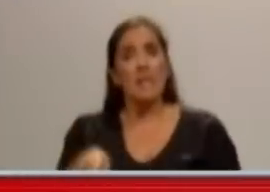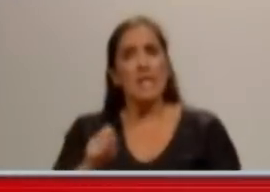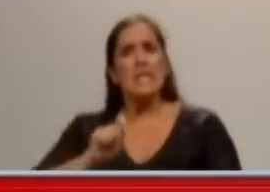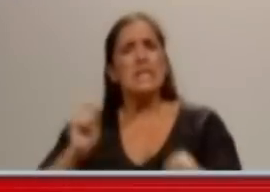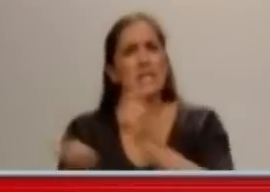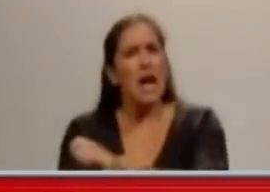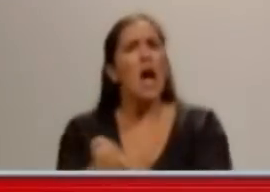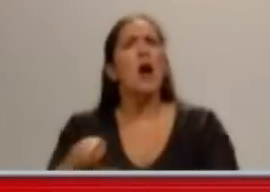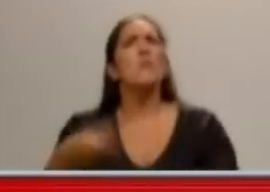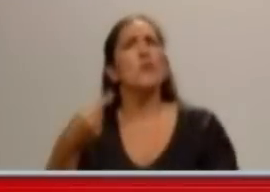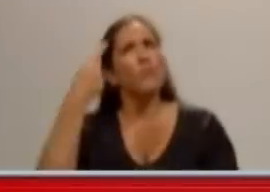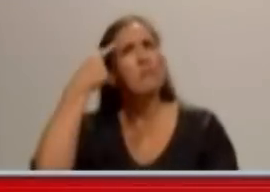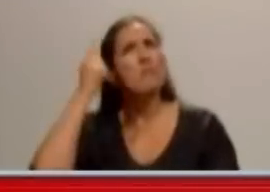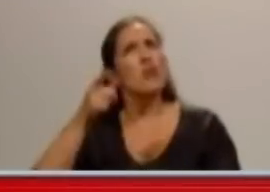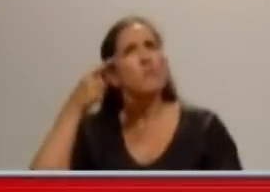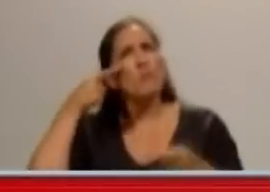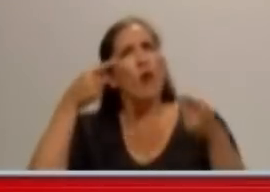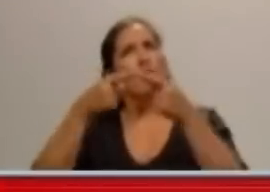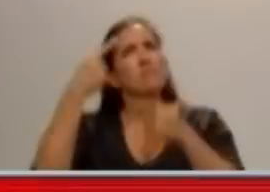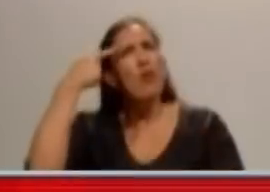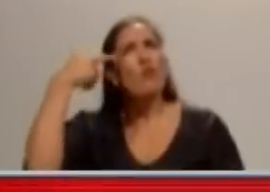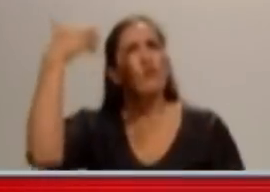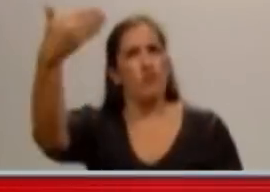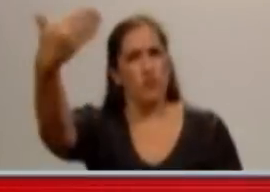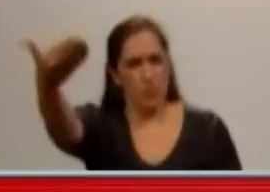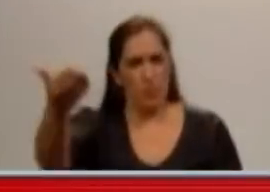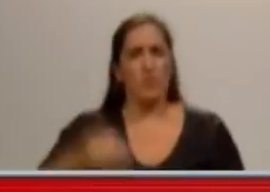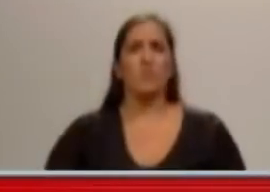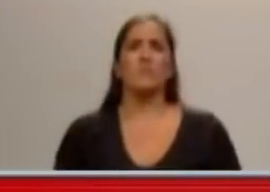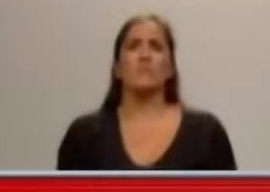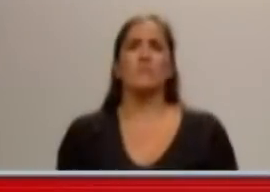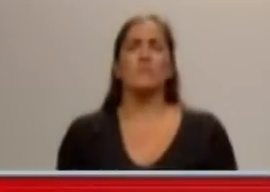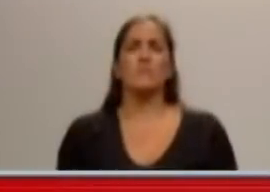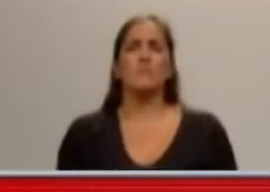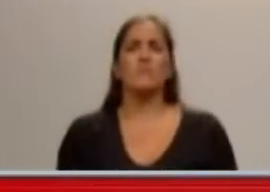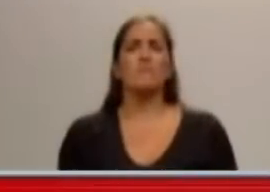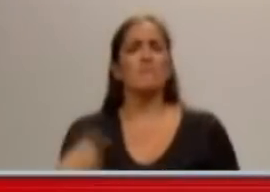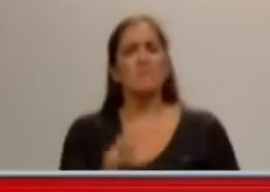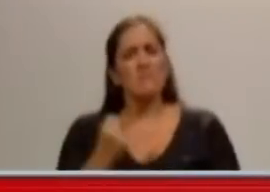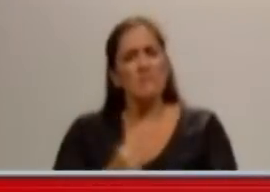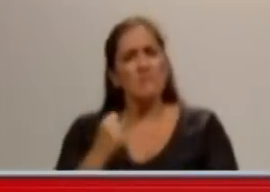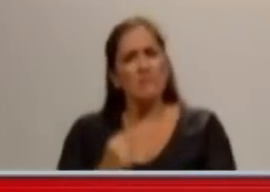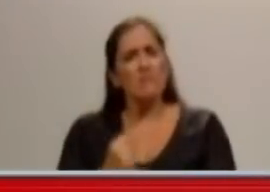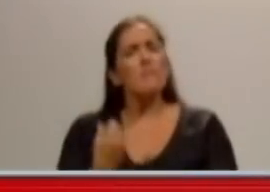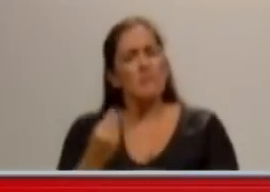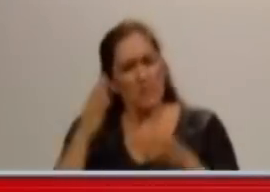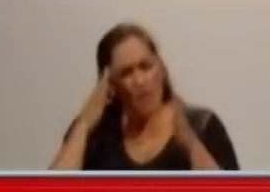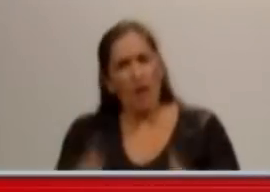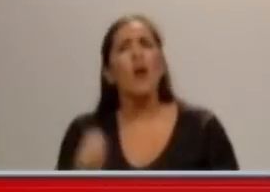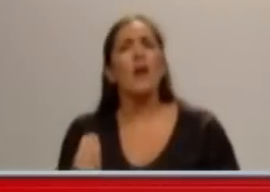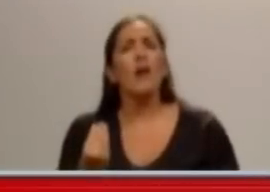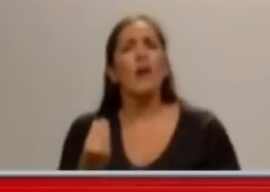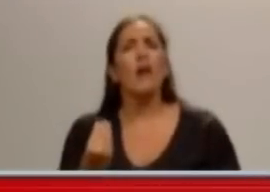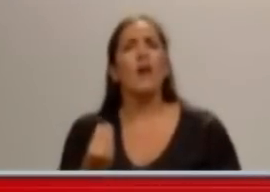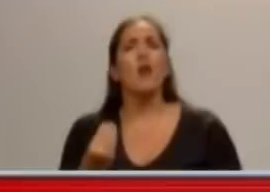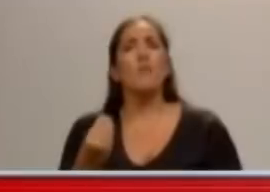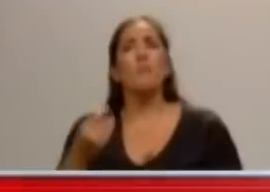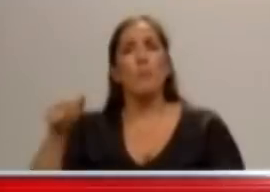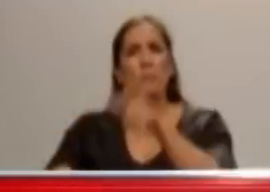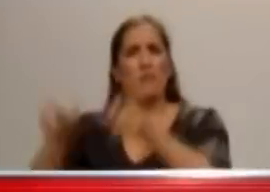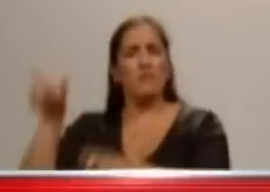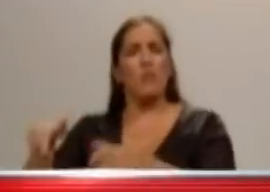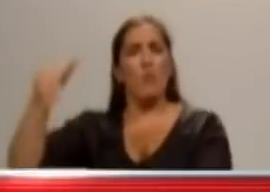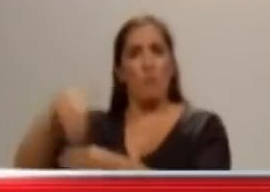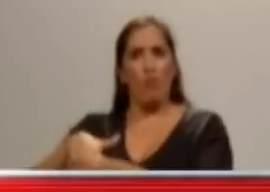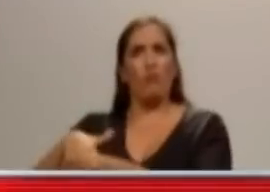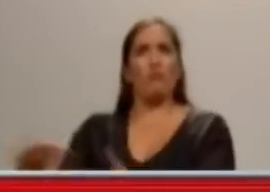cómo, May? Digo, prestarse a hacer esto como medio político, en el medio de la muerte de un hombre que ha muerto, Edgardo,